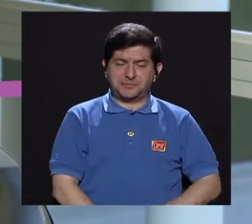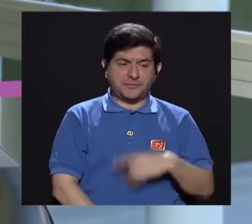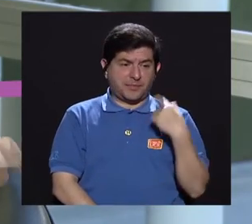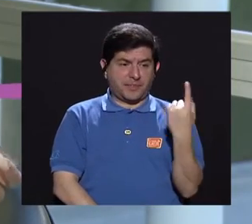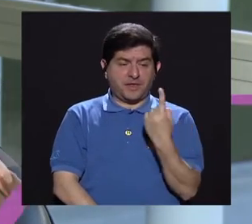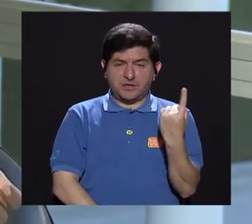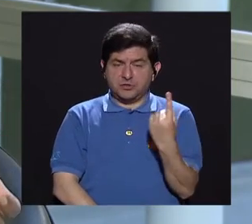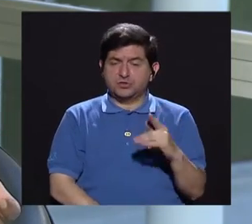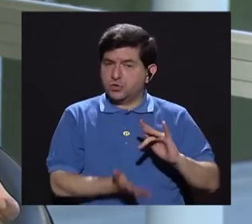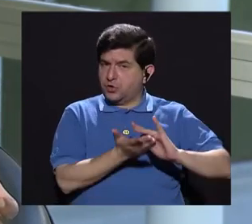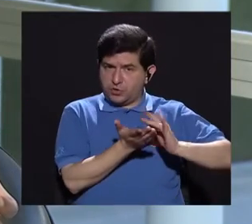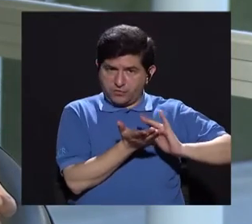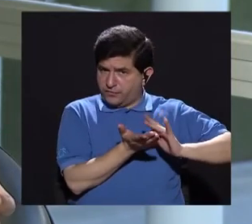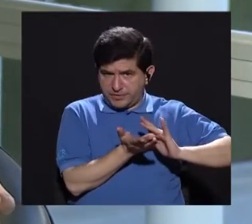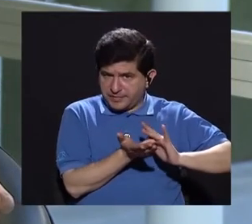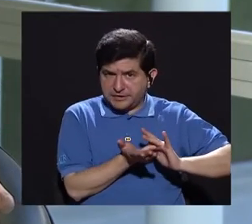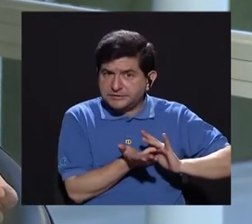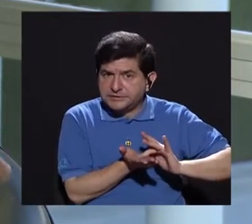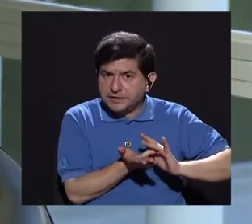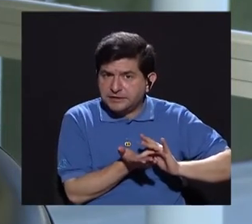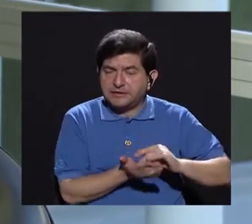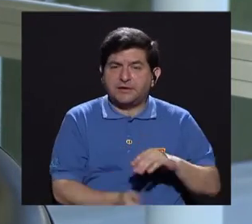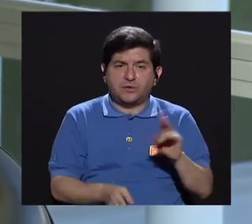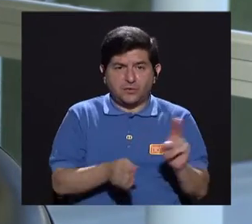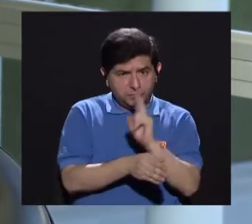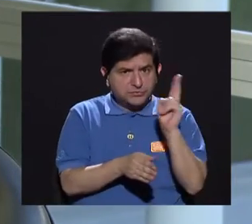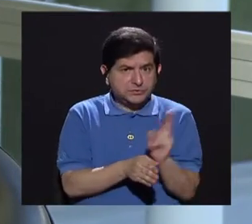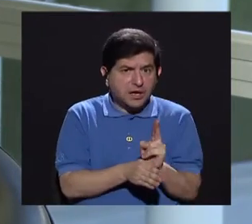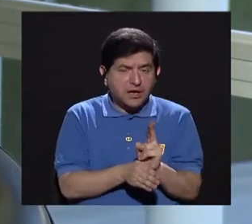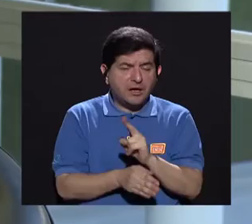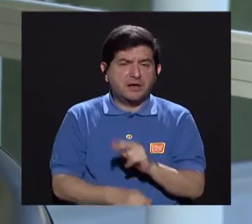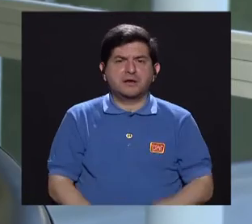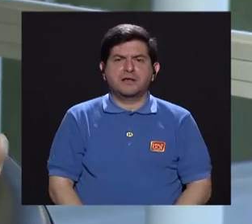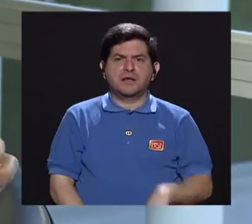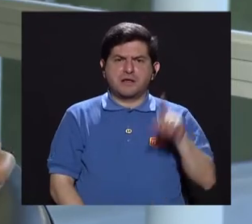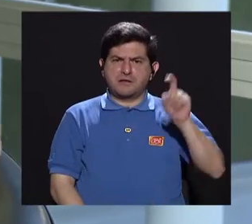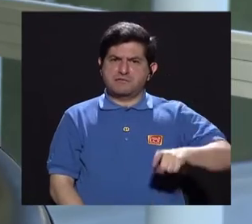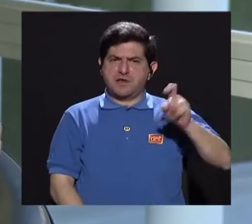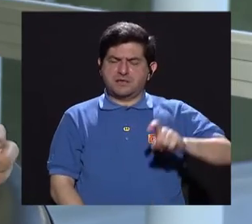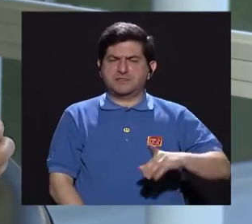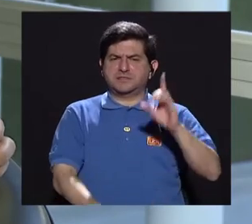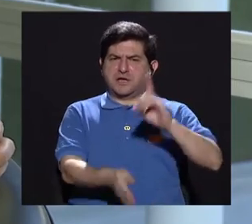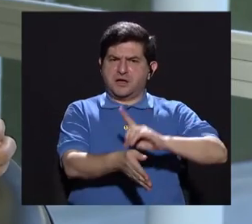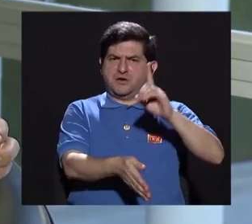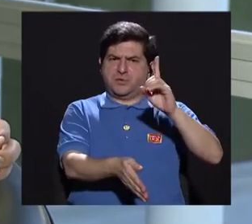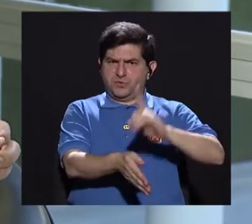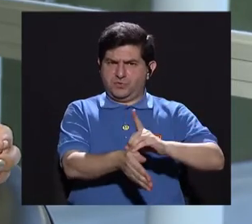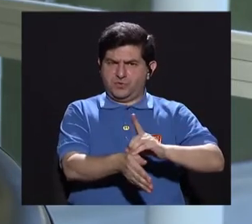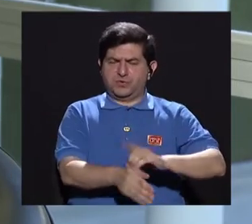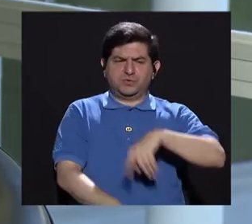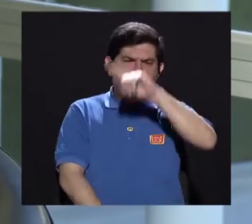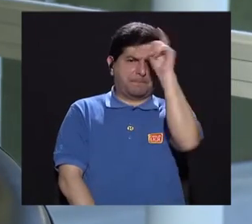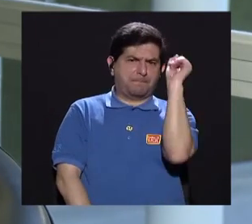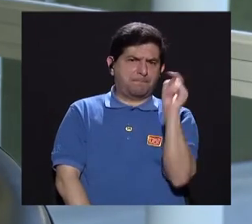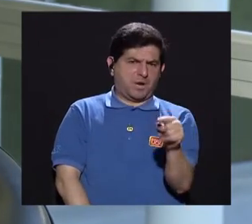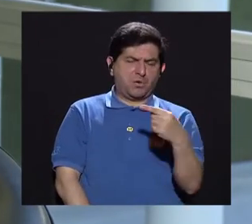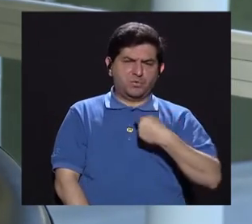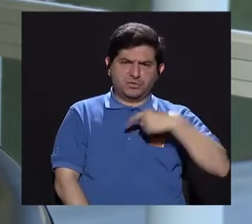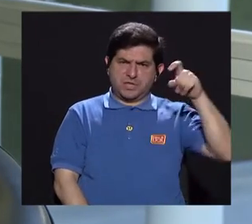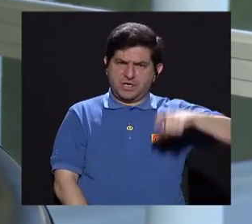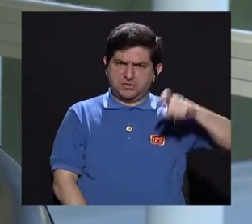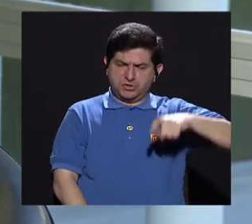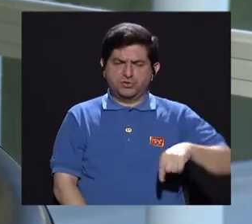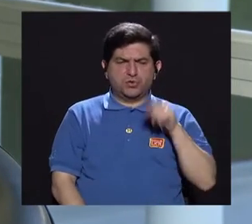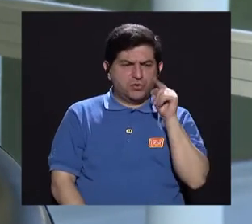Solo lo indican en farmacia, ¿verdad? Y además debe de saberlo, o sea, el médico es quien pregunta si yo